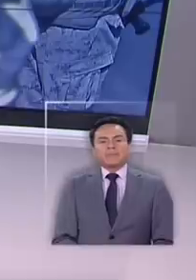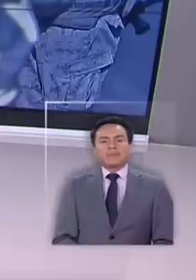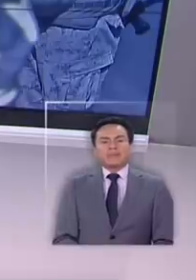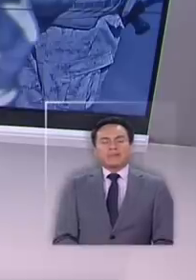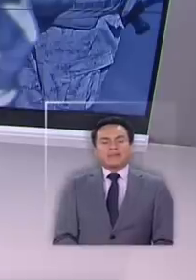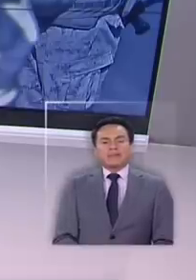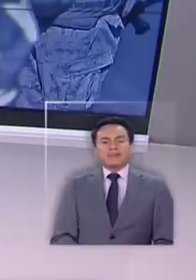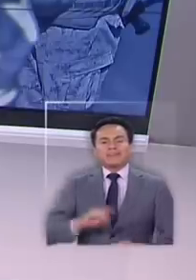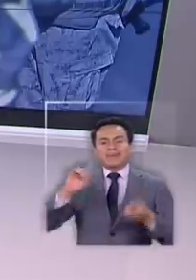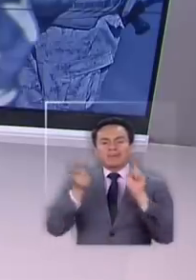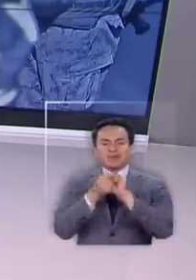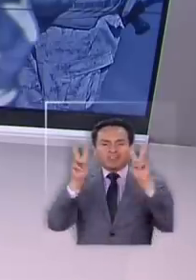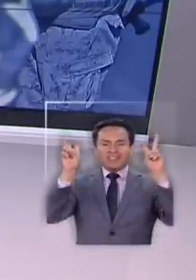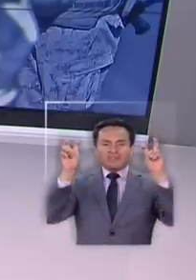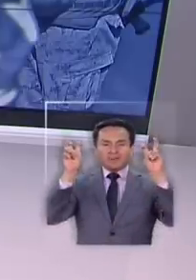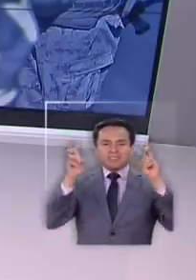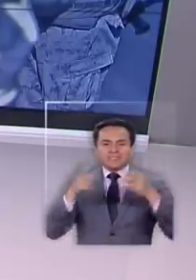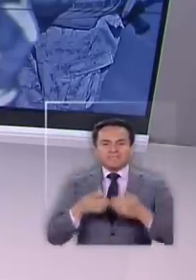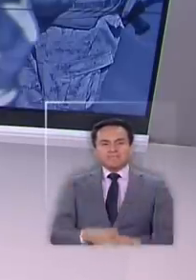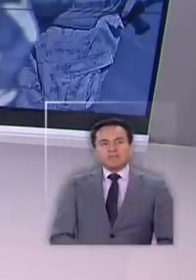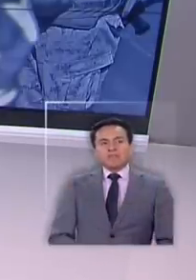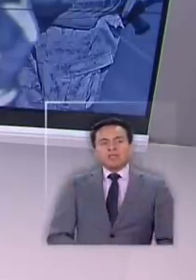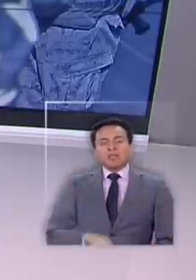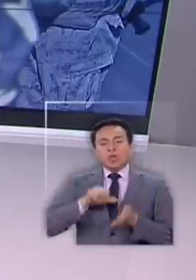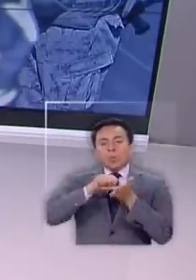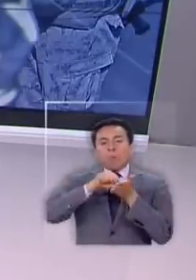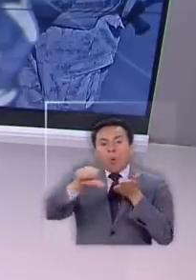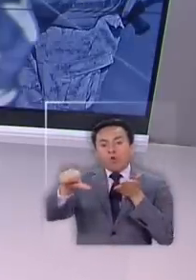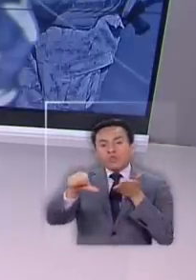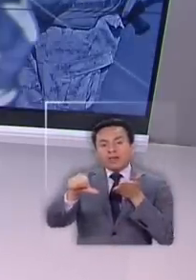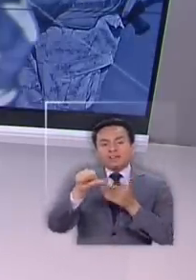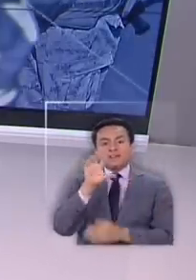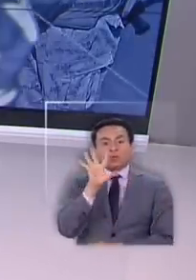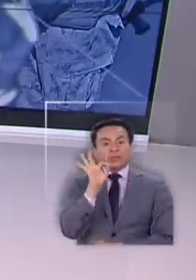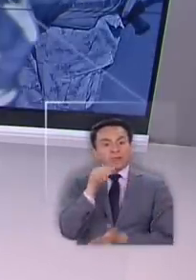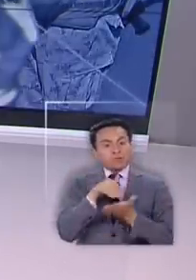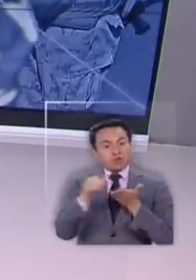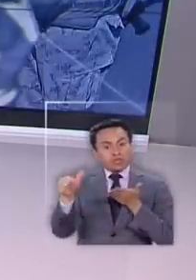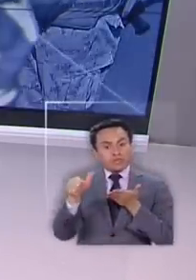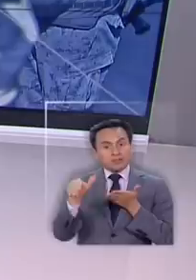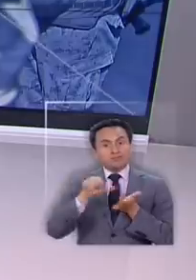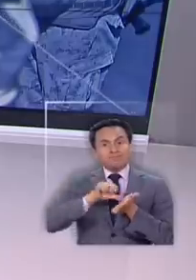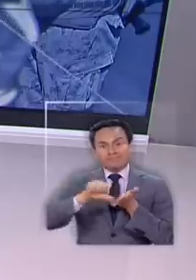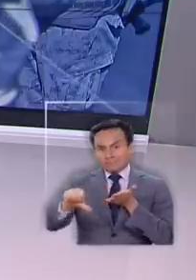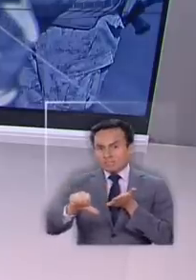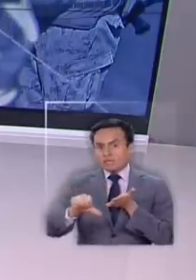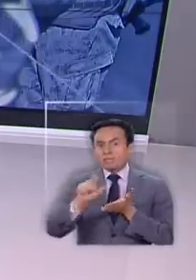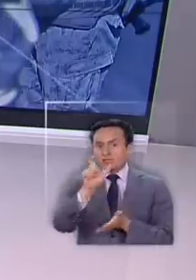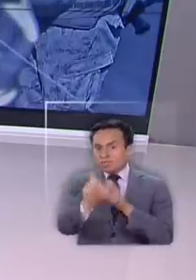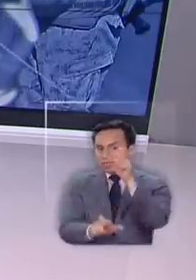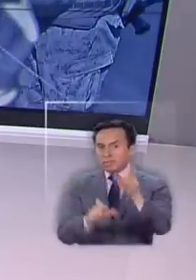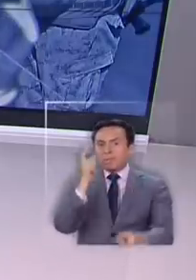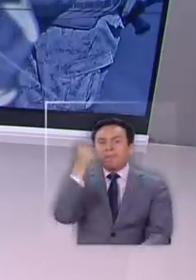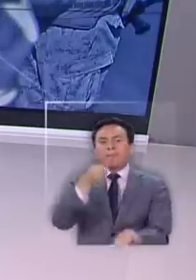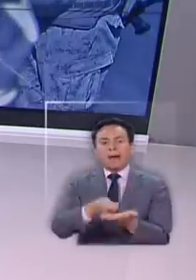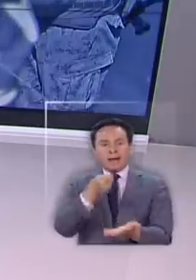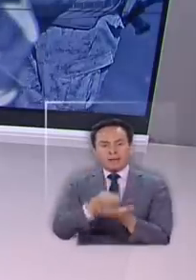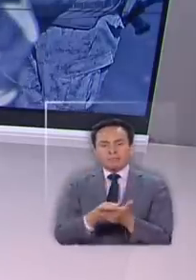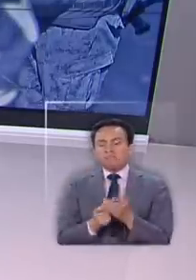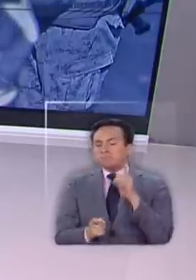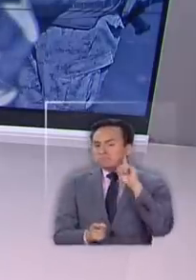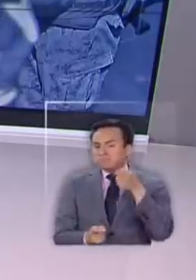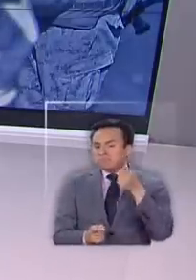y cambiamos de tema, porque multas de hasta 50 millones de pesos deberán pagar quienes no